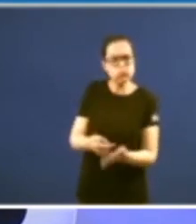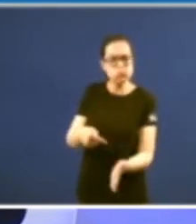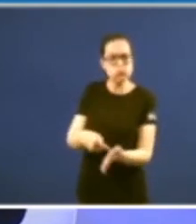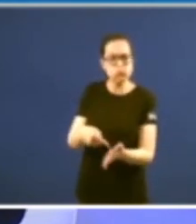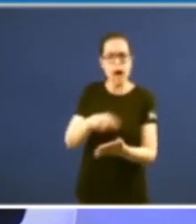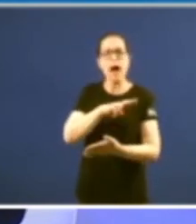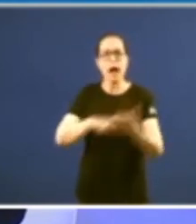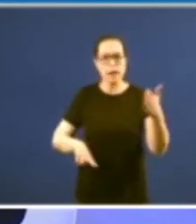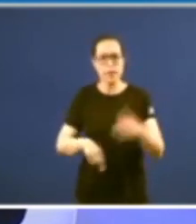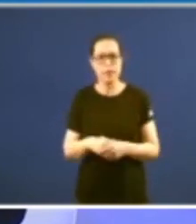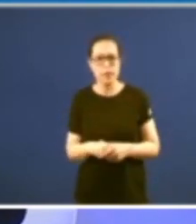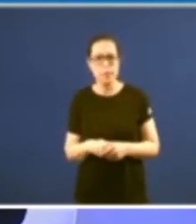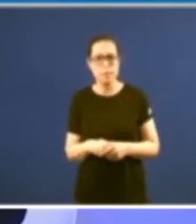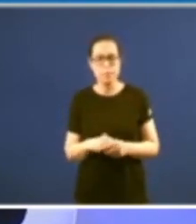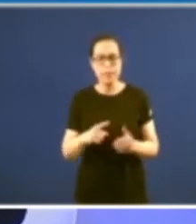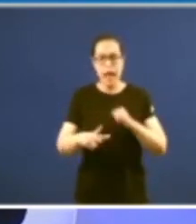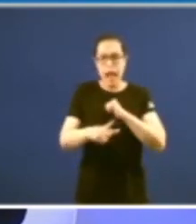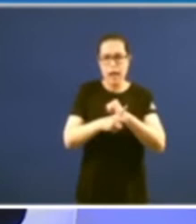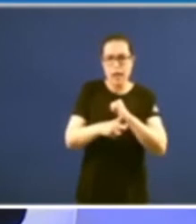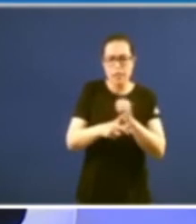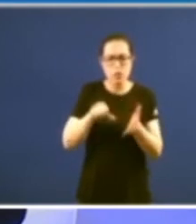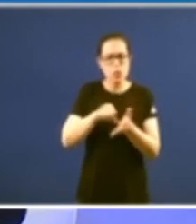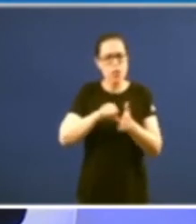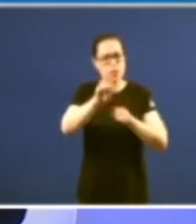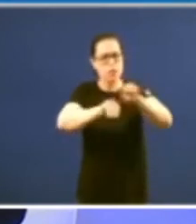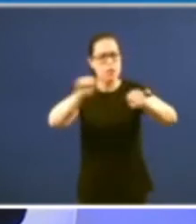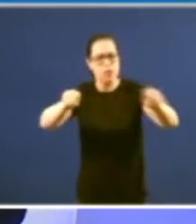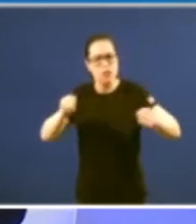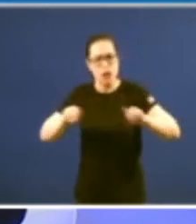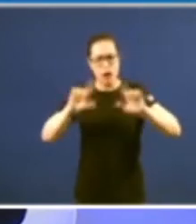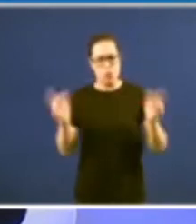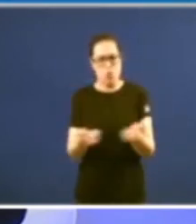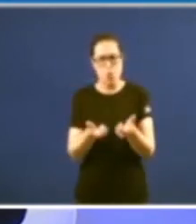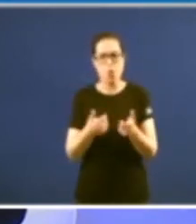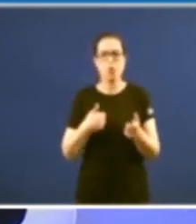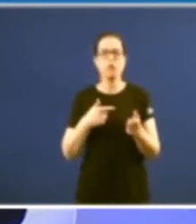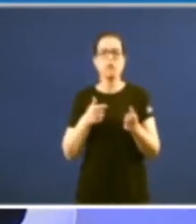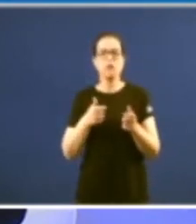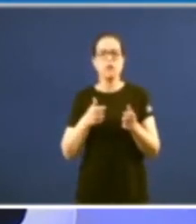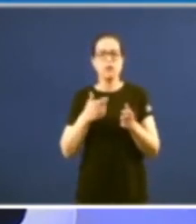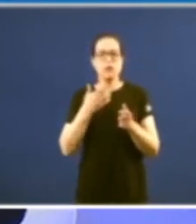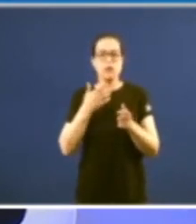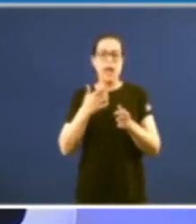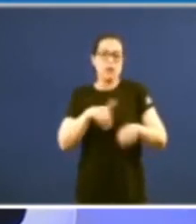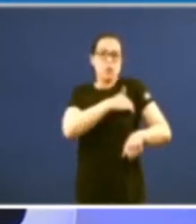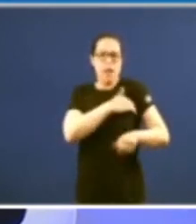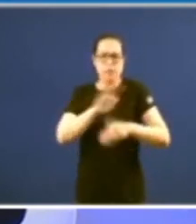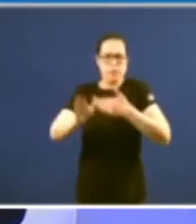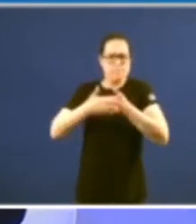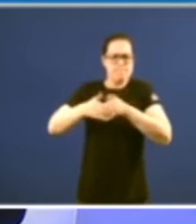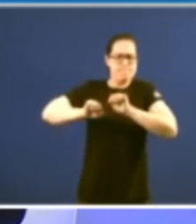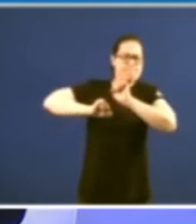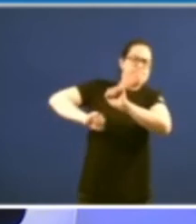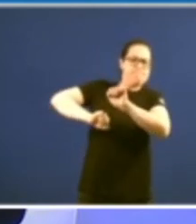reunións de alcaldes das cidades declaración das plataformas cidadáns peches de estudiantes descontento dos